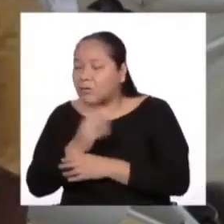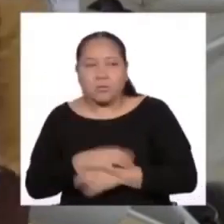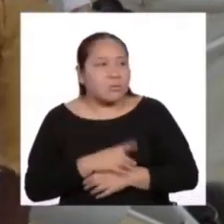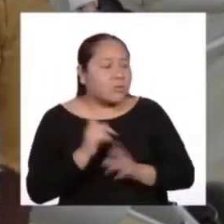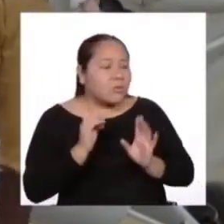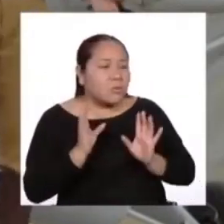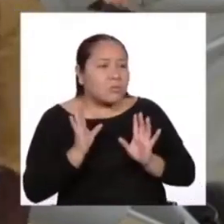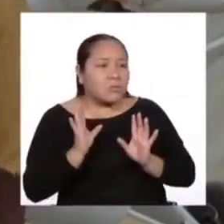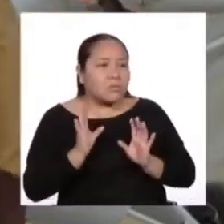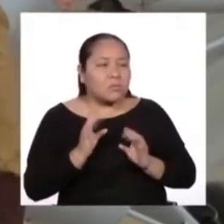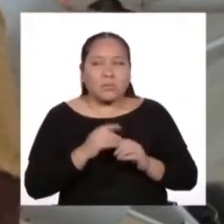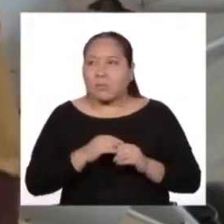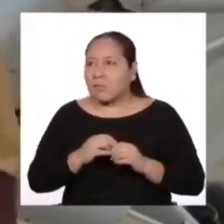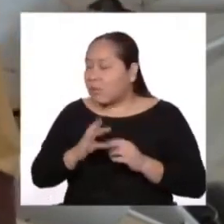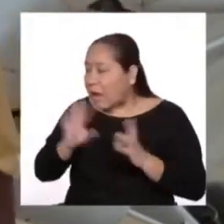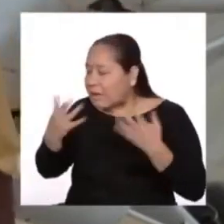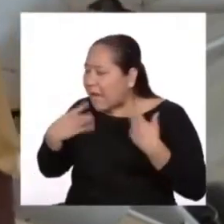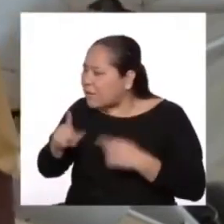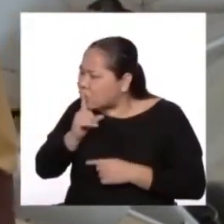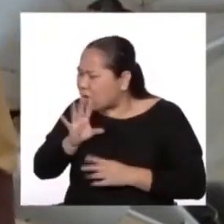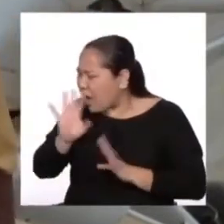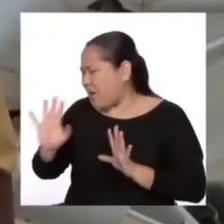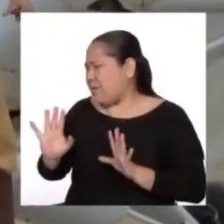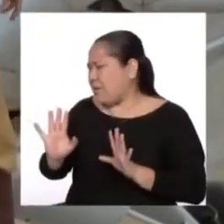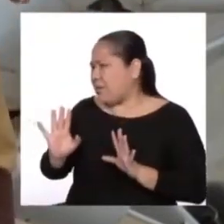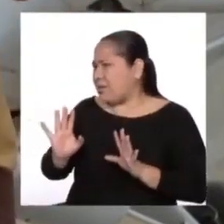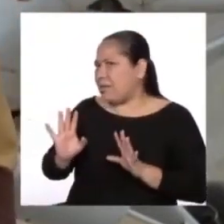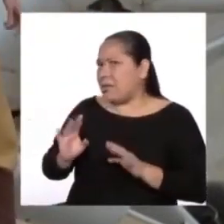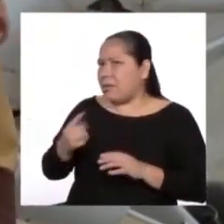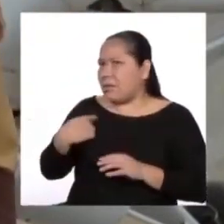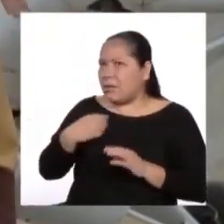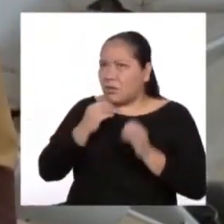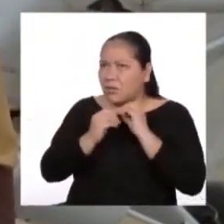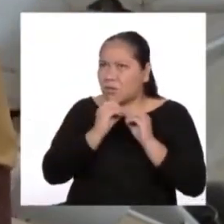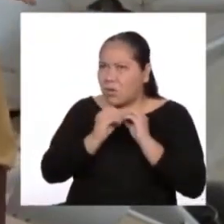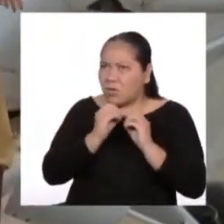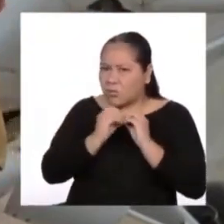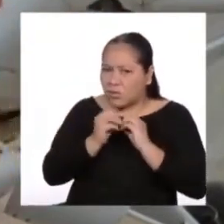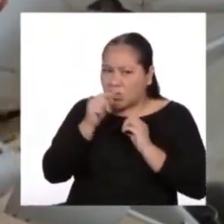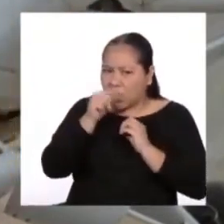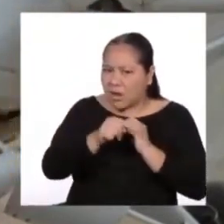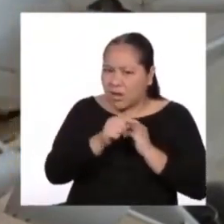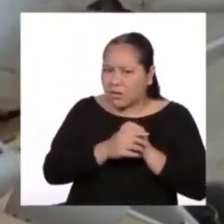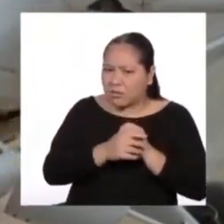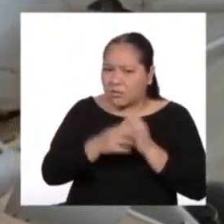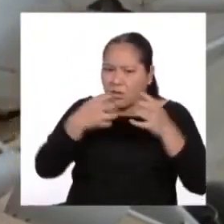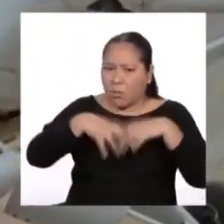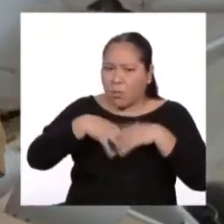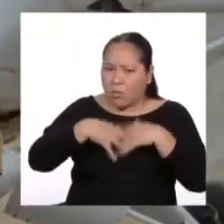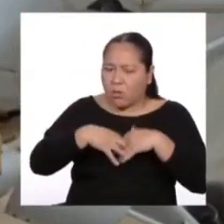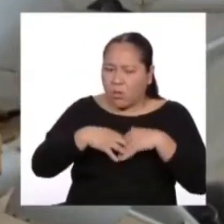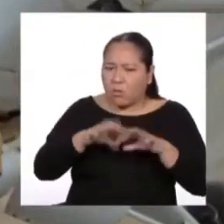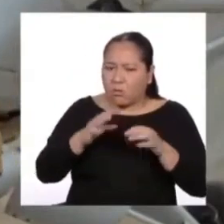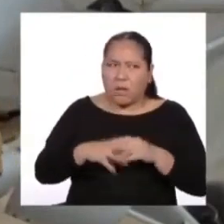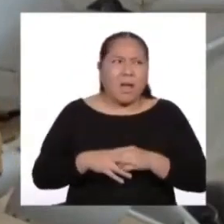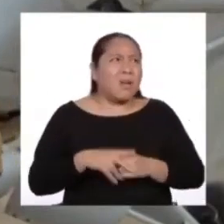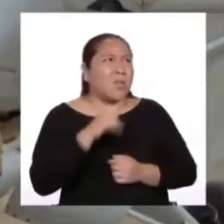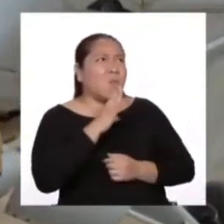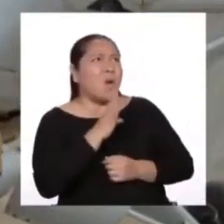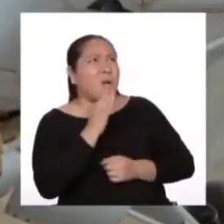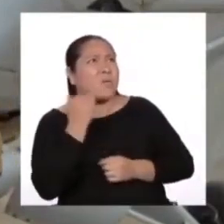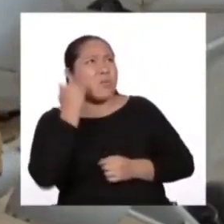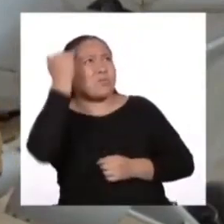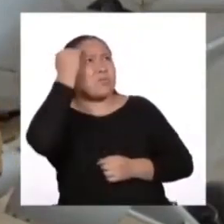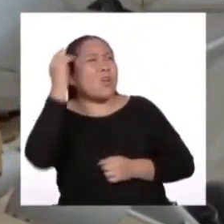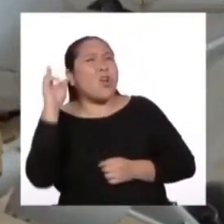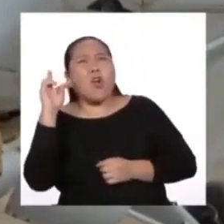no creo nada. Te he respondido cualquier cosa para que te calles. Tengo que arreglar esto antes de que se acabe el agua. Hablas como las personas mayores. Lo